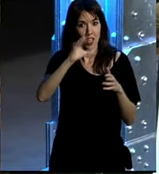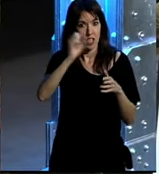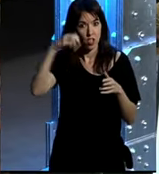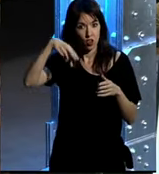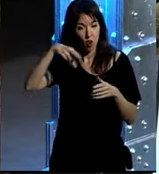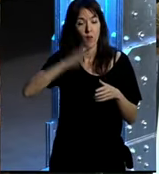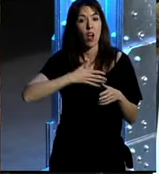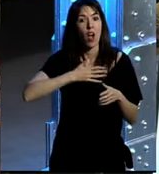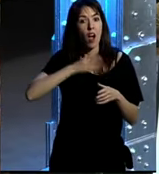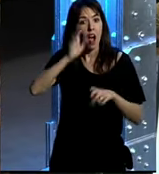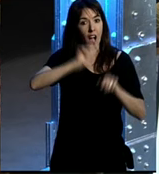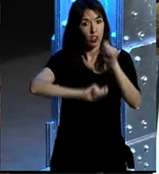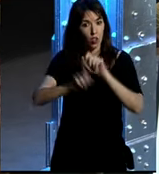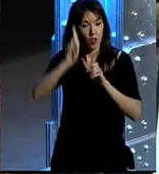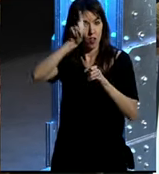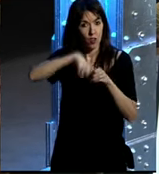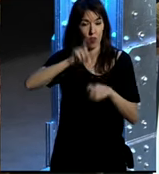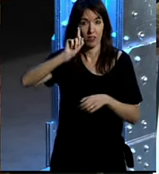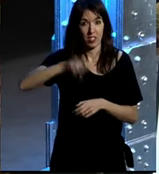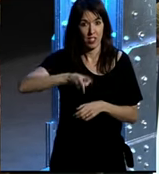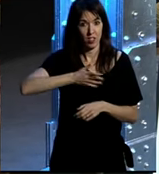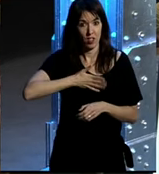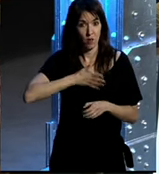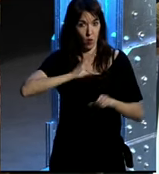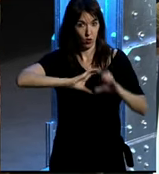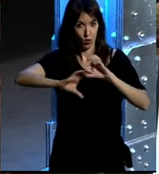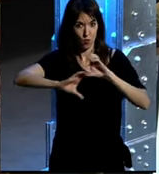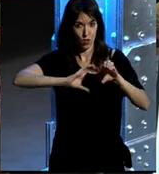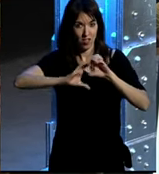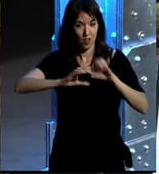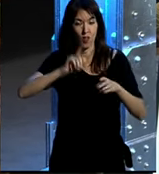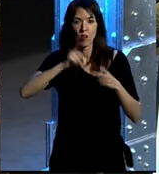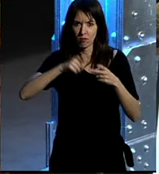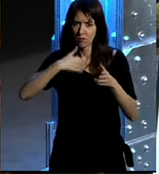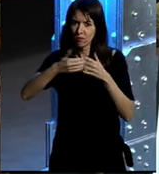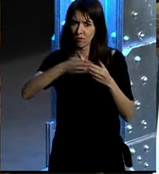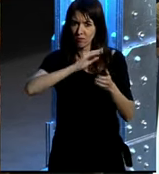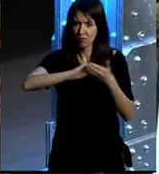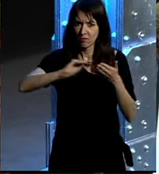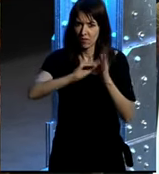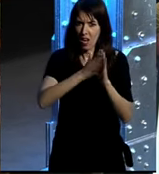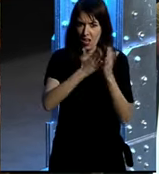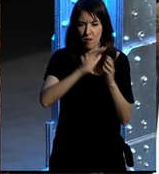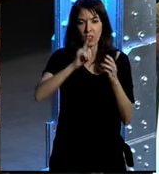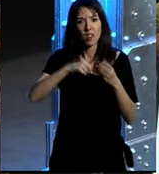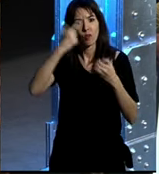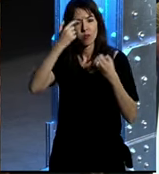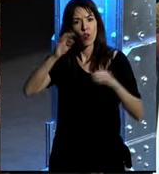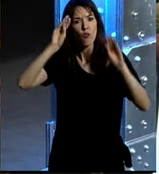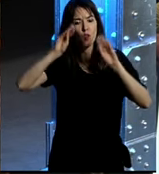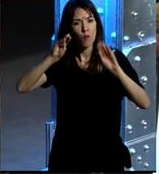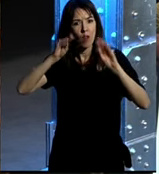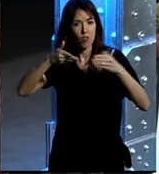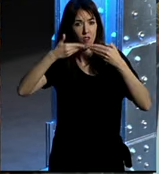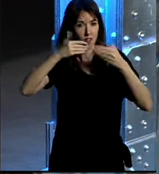asociación a la que pertenece la asociación de directivos de la comunicación autor de varios libros experto en formación a través de